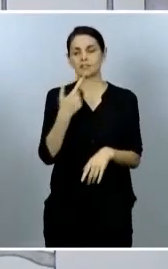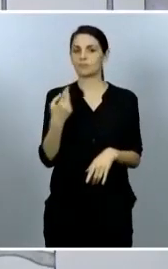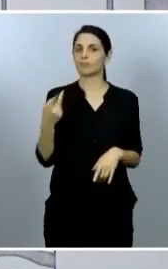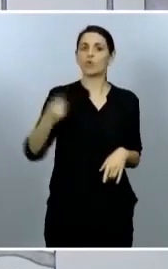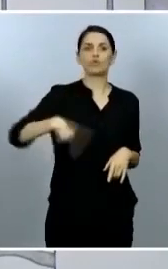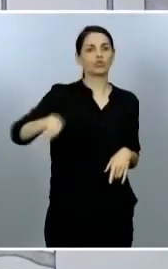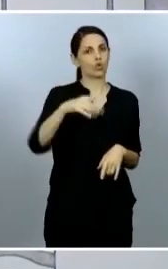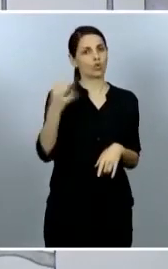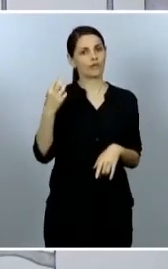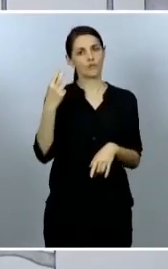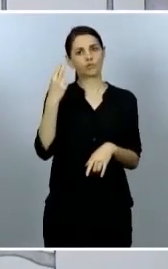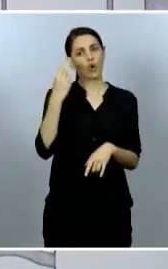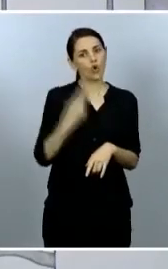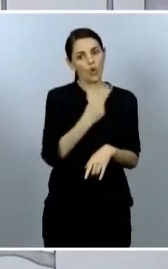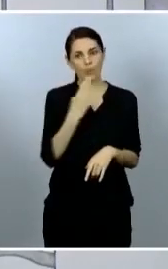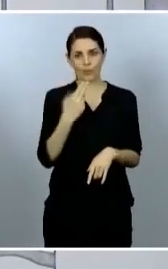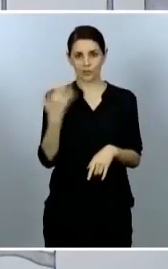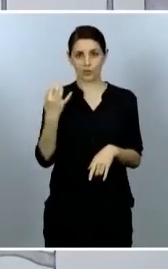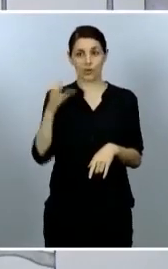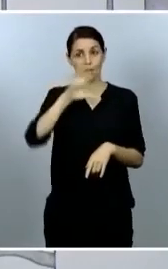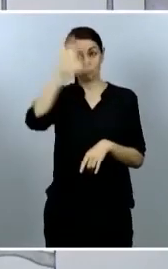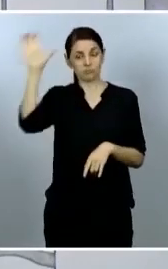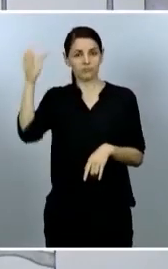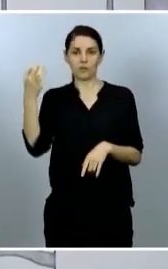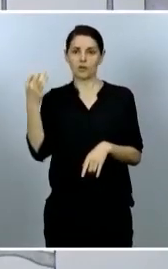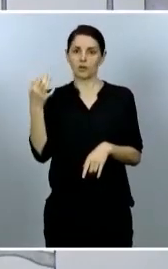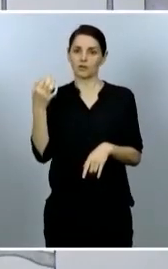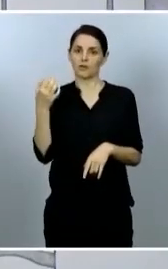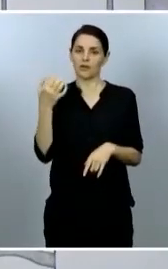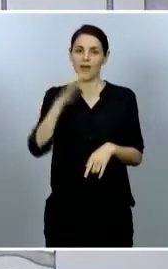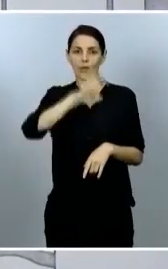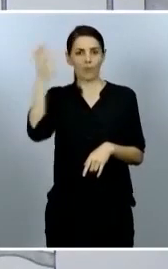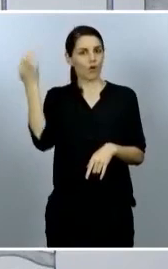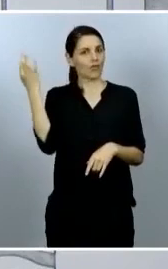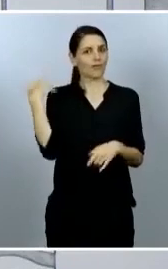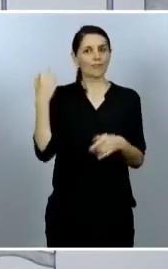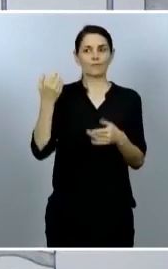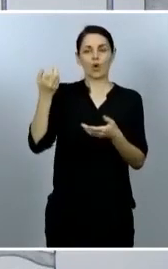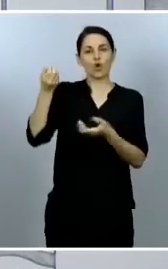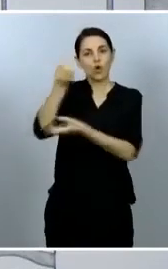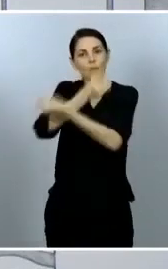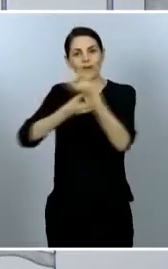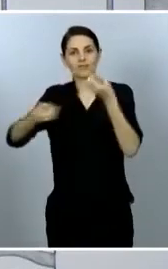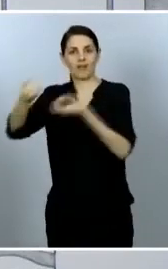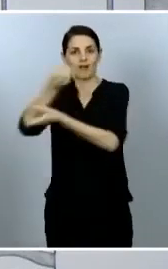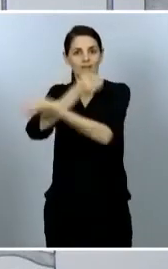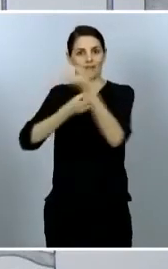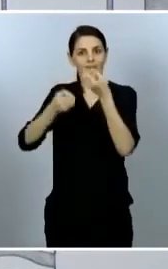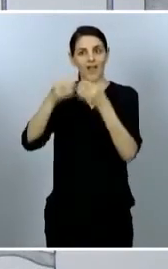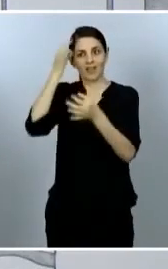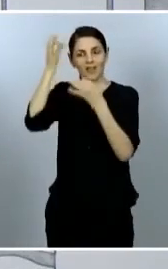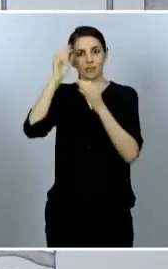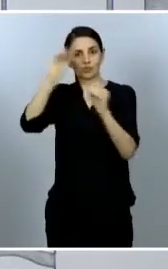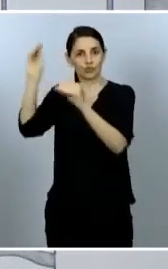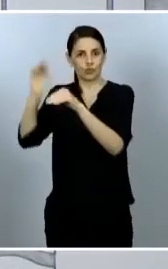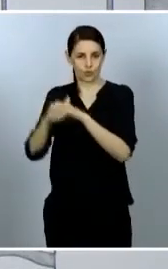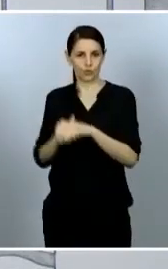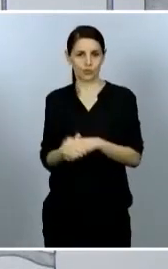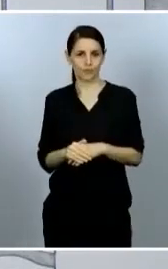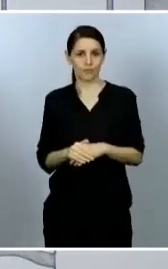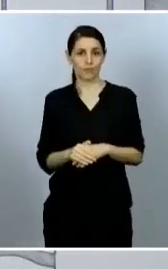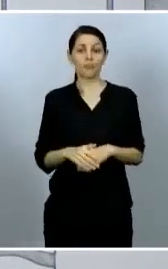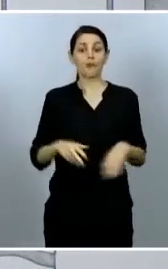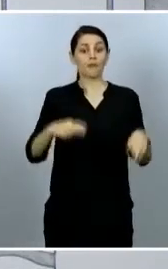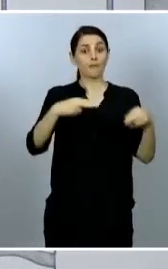necesaria con las autoridades europeas. Y, por lo que se refiere a las fronteras exteriores de la Unión, también abogan